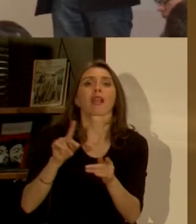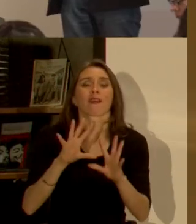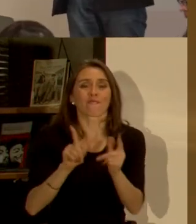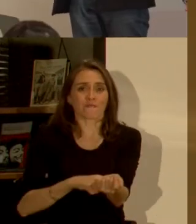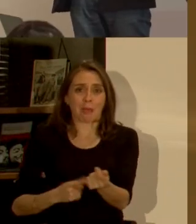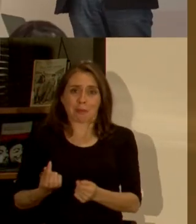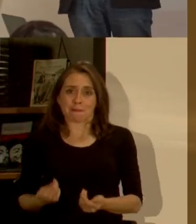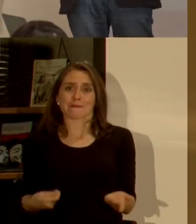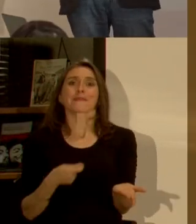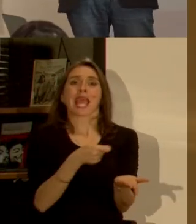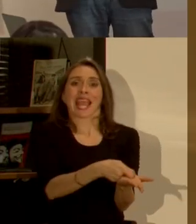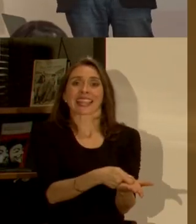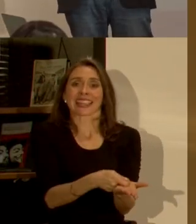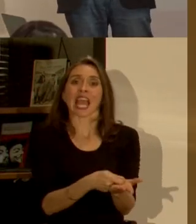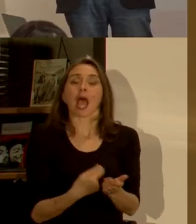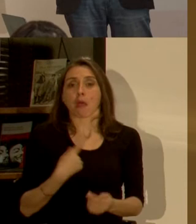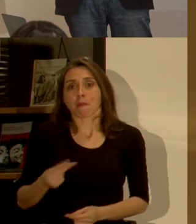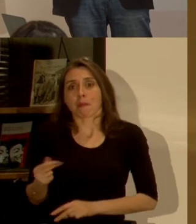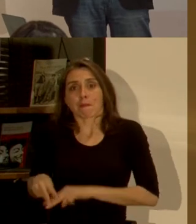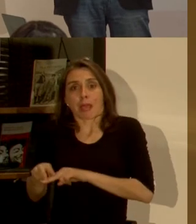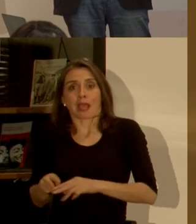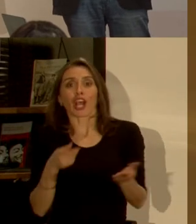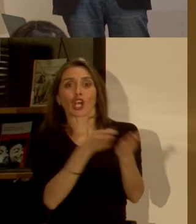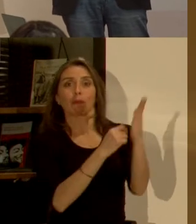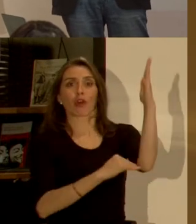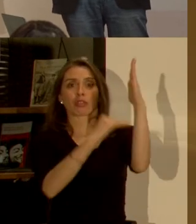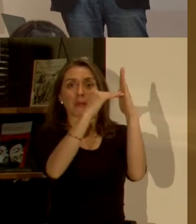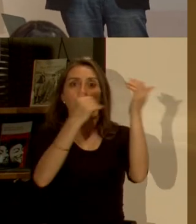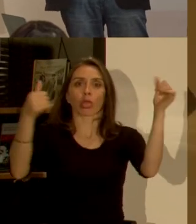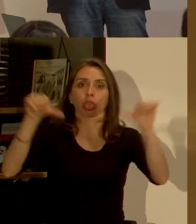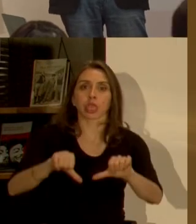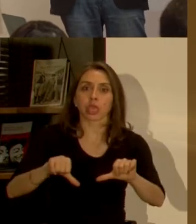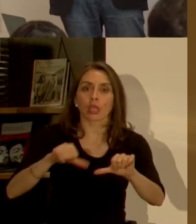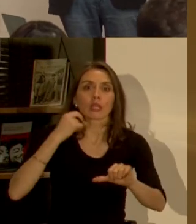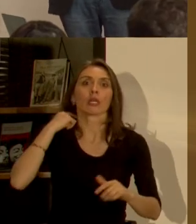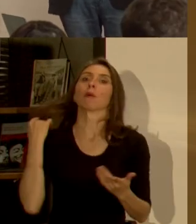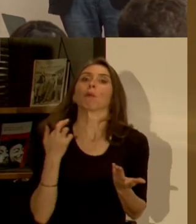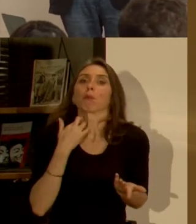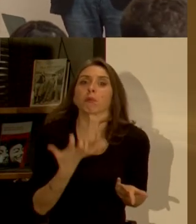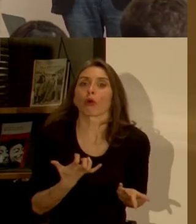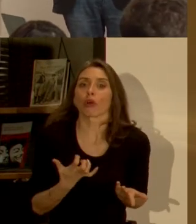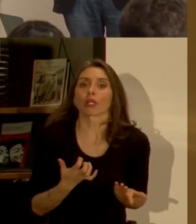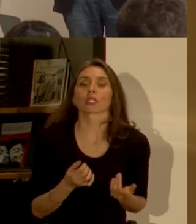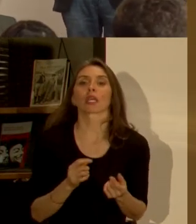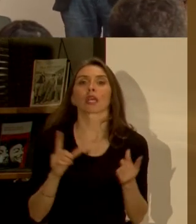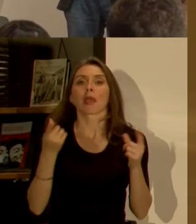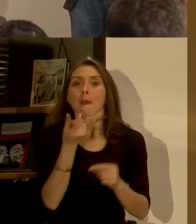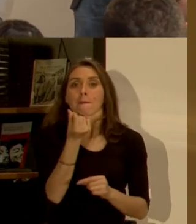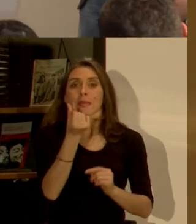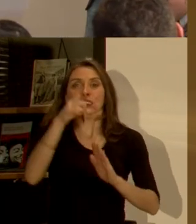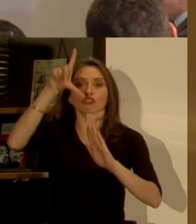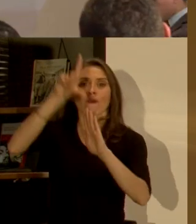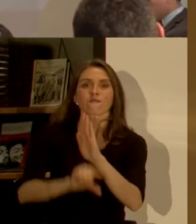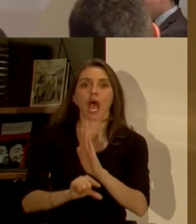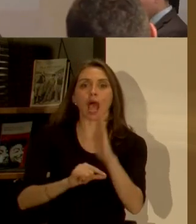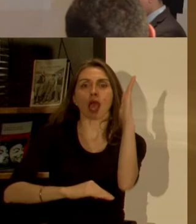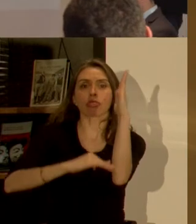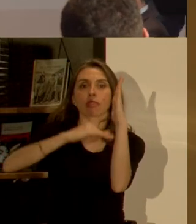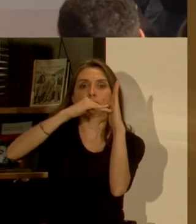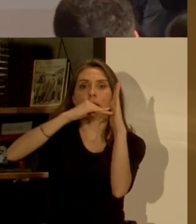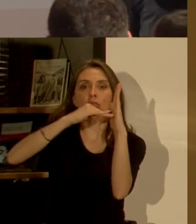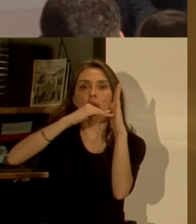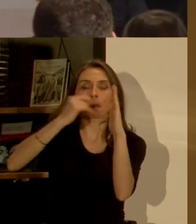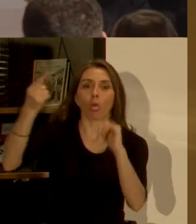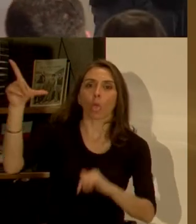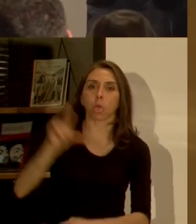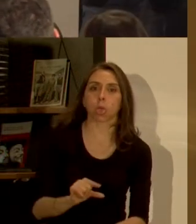invertido su dinero acá su patrimonio pueden verlo perjudicado porque estos casos se produce minusvalía y esto